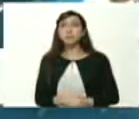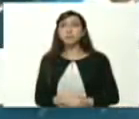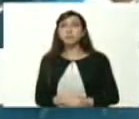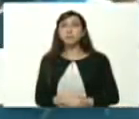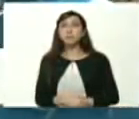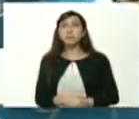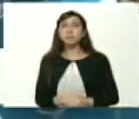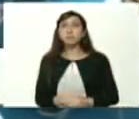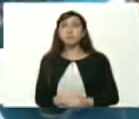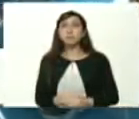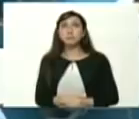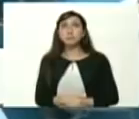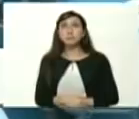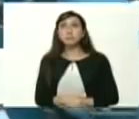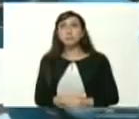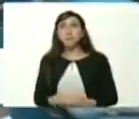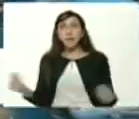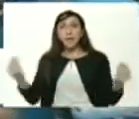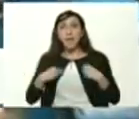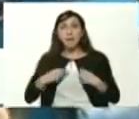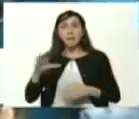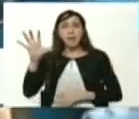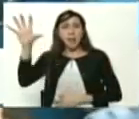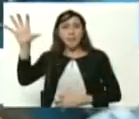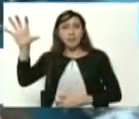Aristóbulo que viva la patria